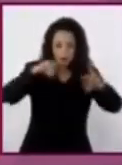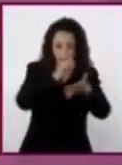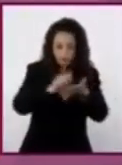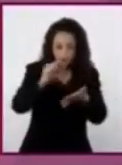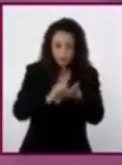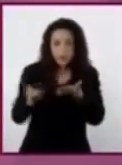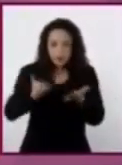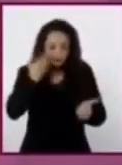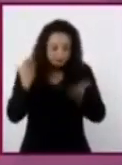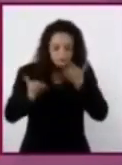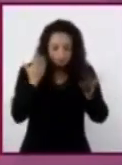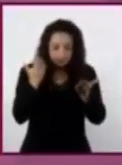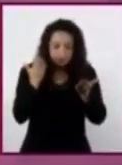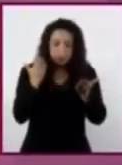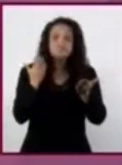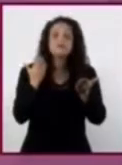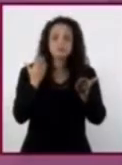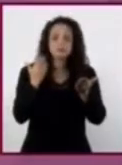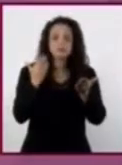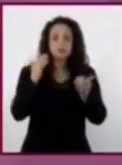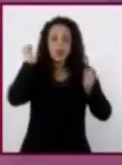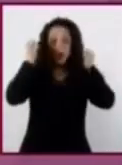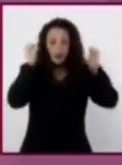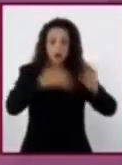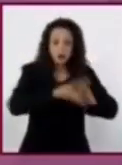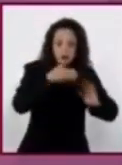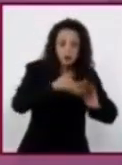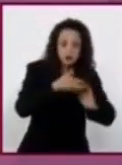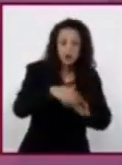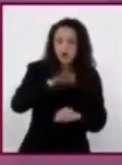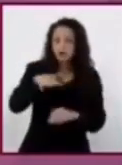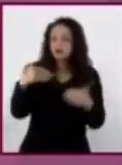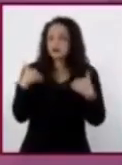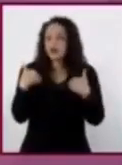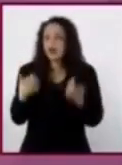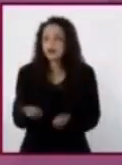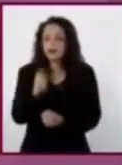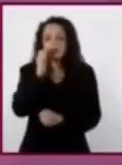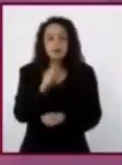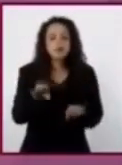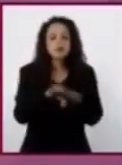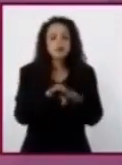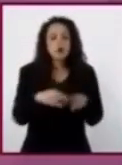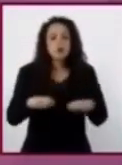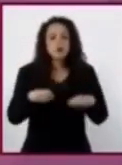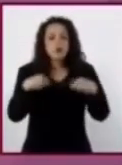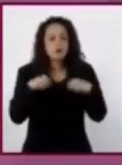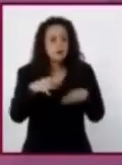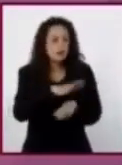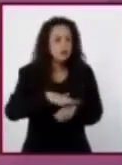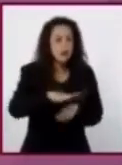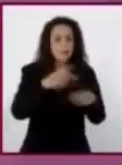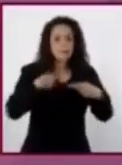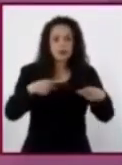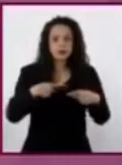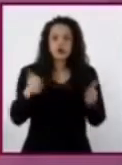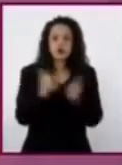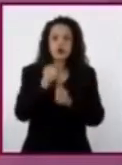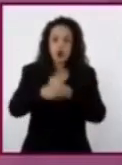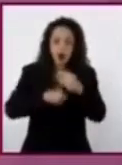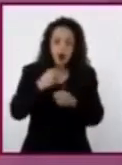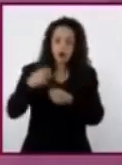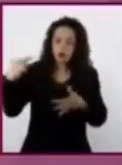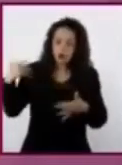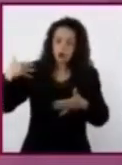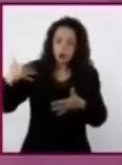la arqueología busca entender las sociedades humanas y sus cambios a lo largo del tiempo, a través principalmente del